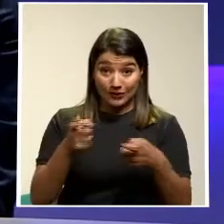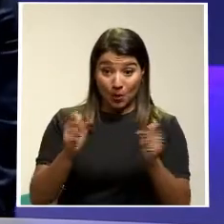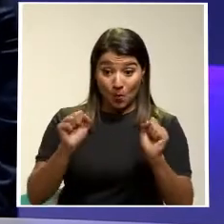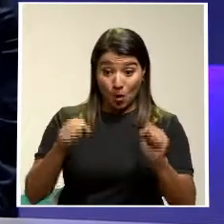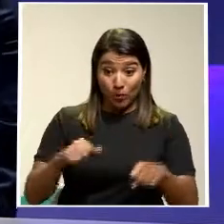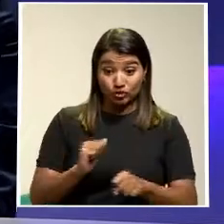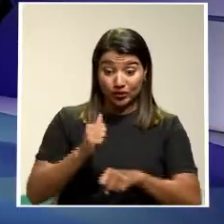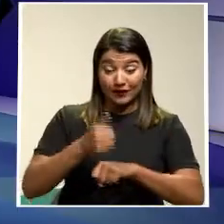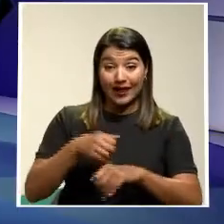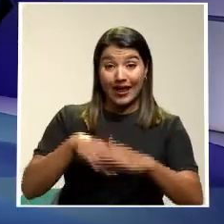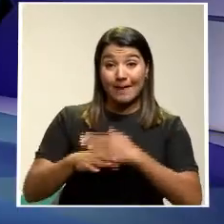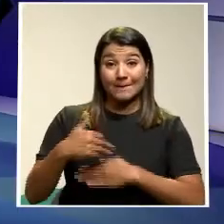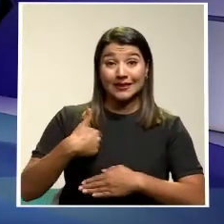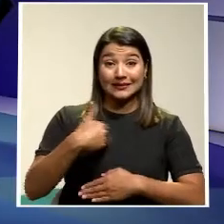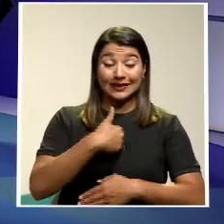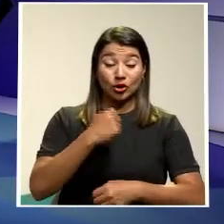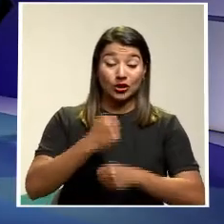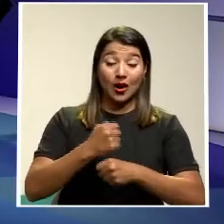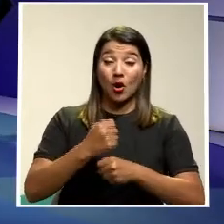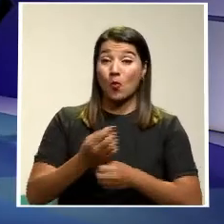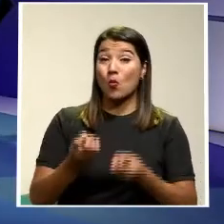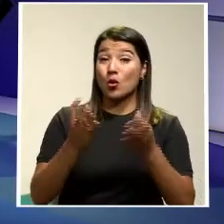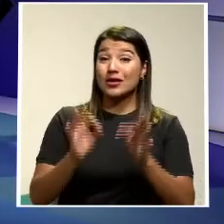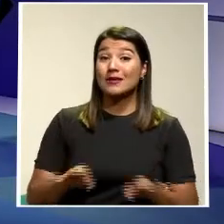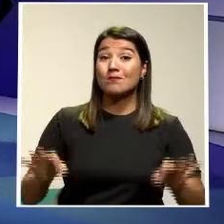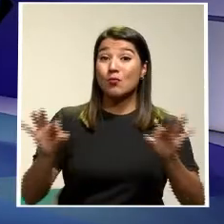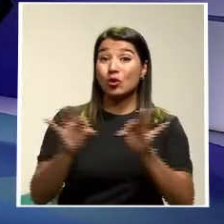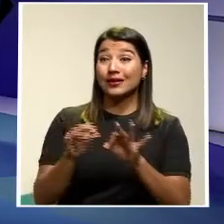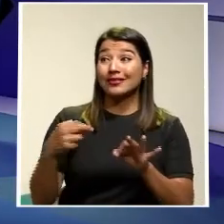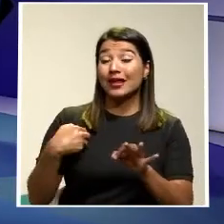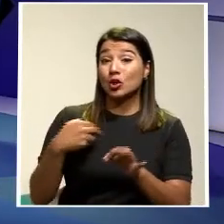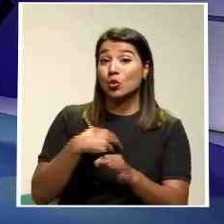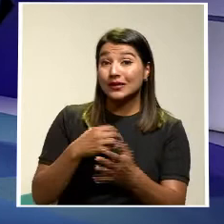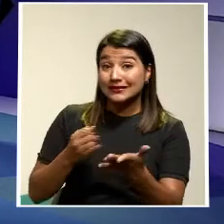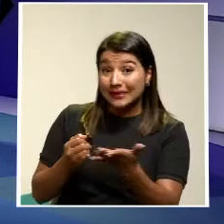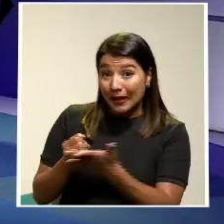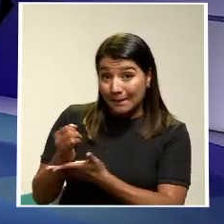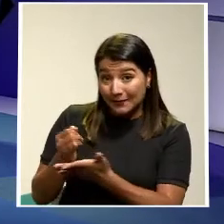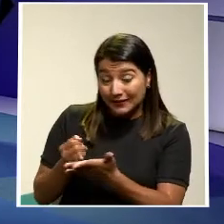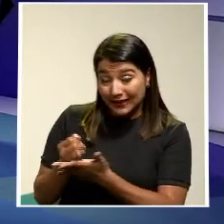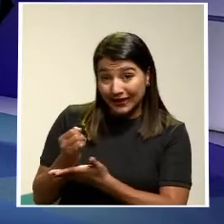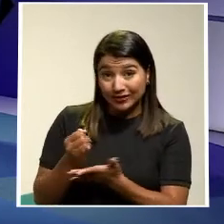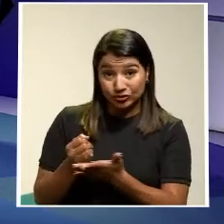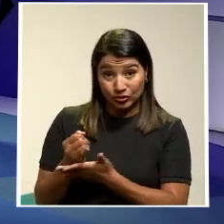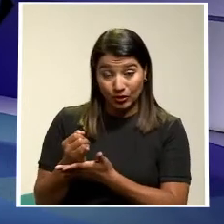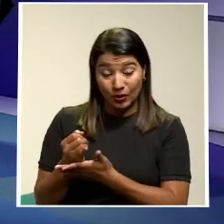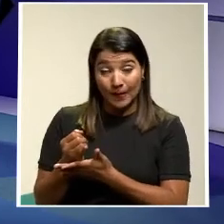Ministerio de Trabajo Es importantísimo La investigación Que vamos a hacer Aunado Al